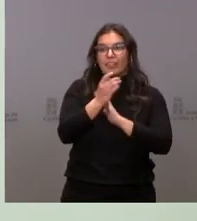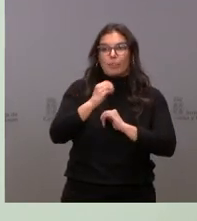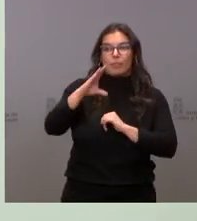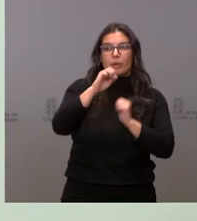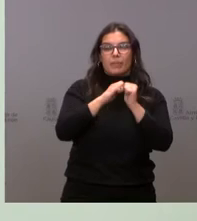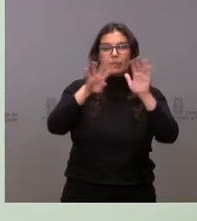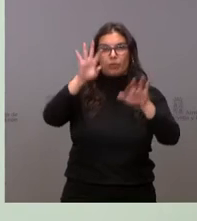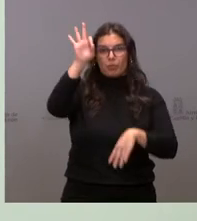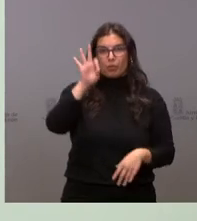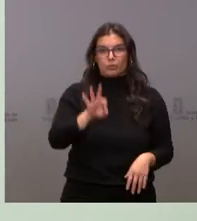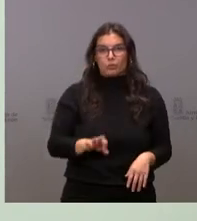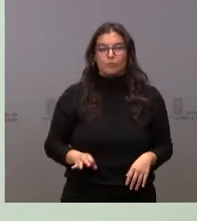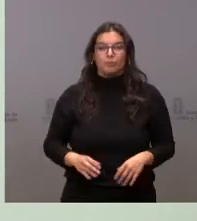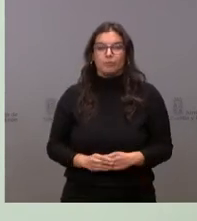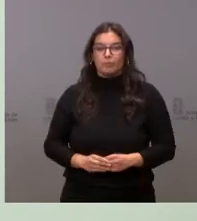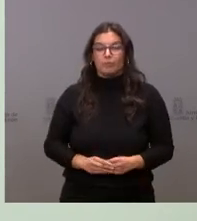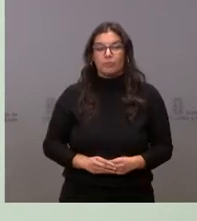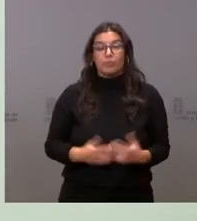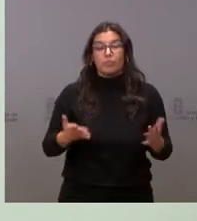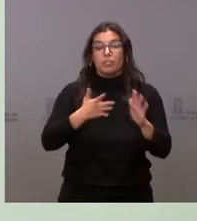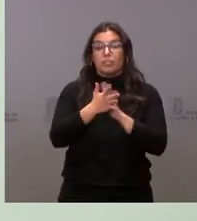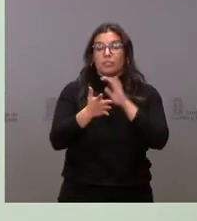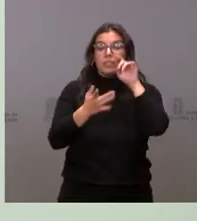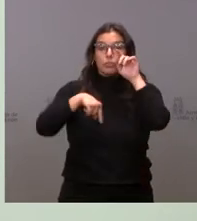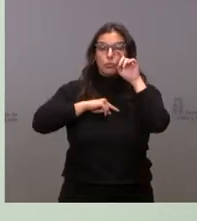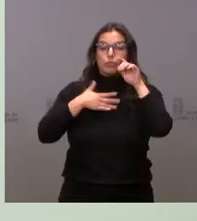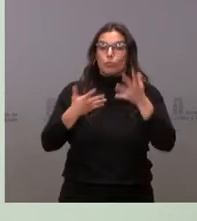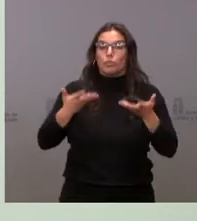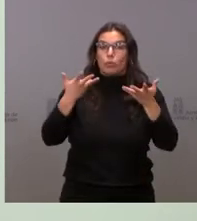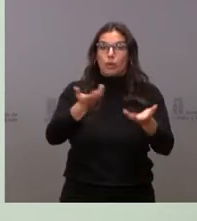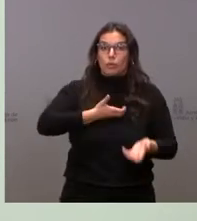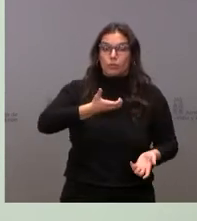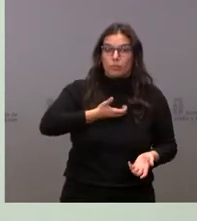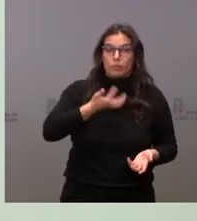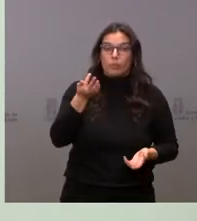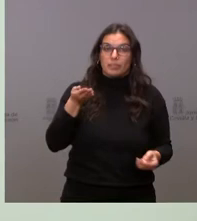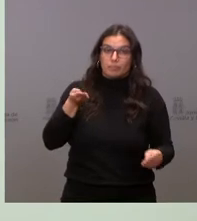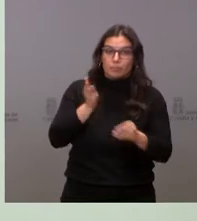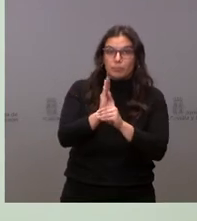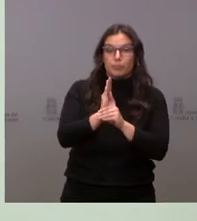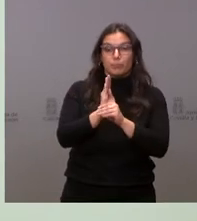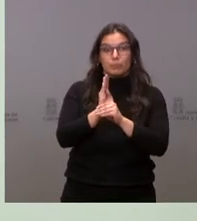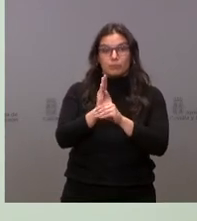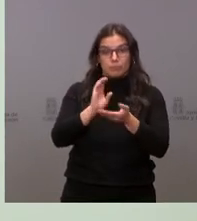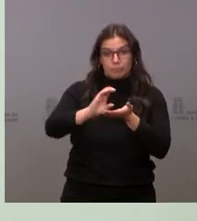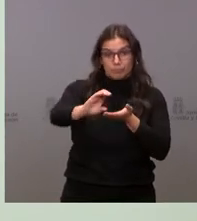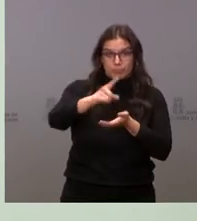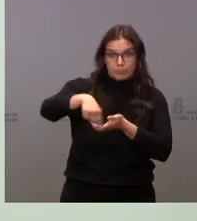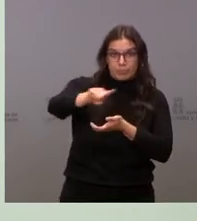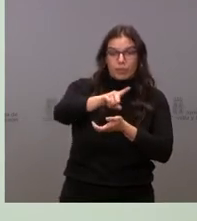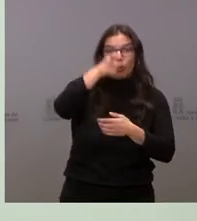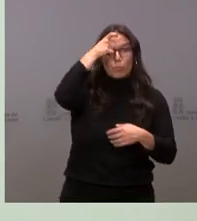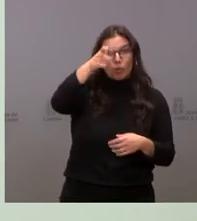29%. Así, podemos ayudar a los ayuntamientos e invertir en los ayuntamientos, en